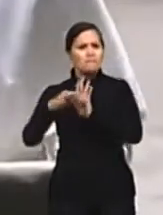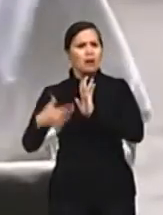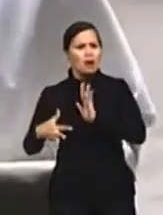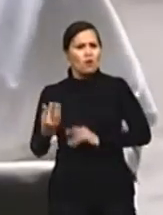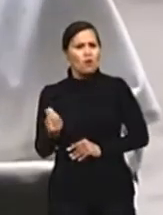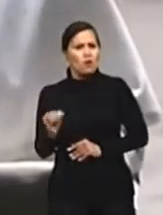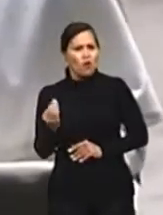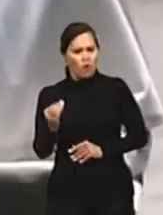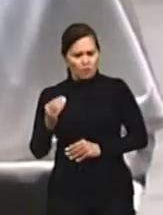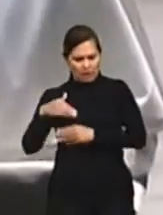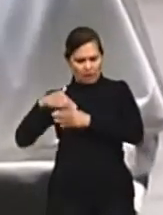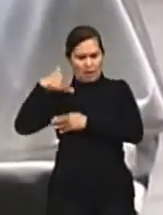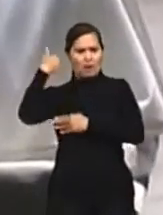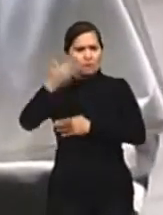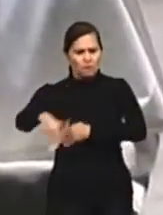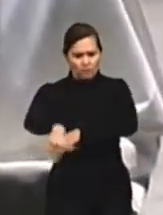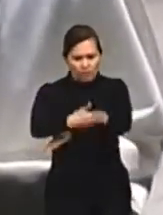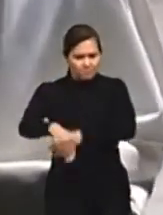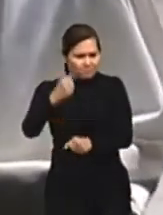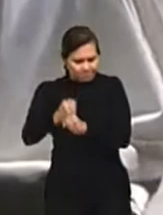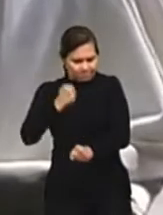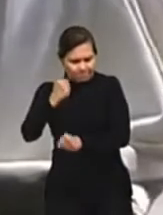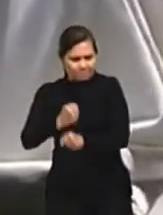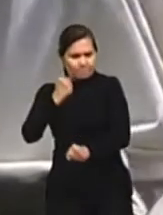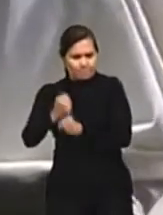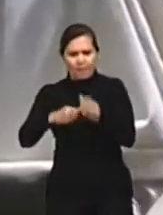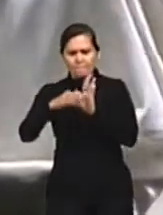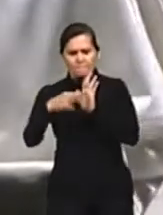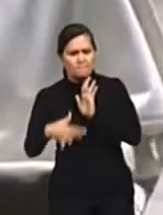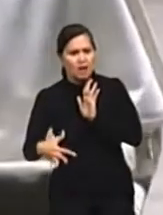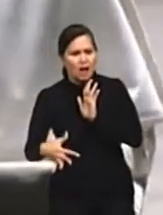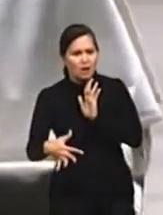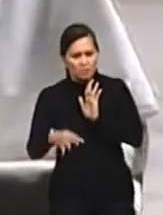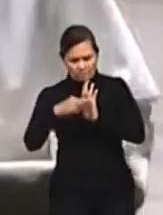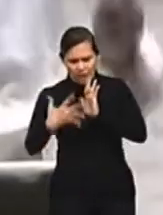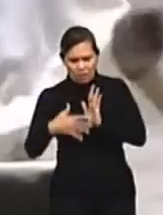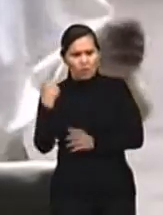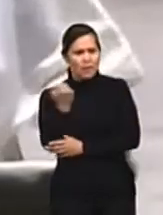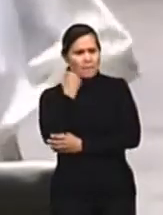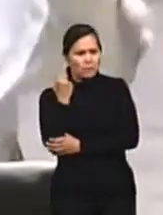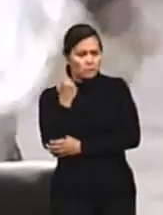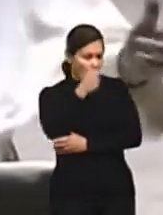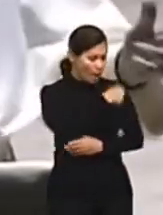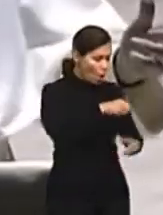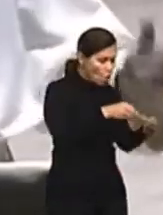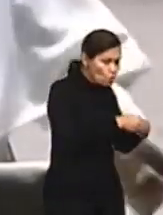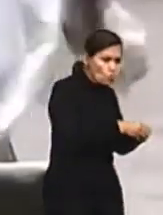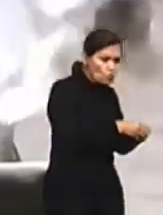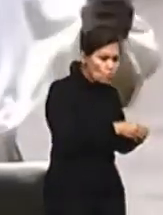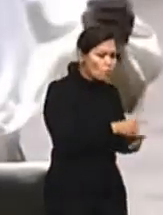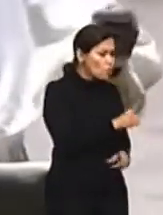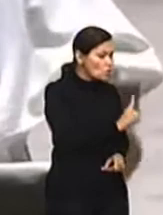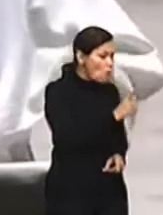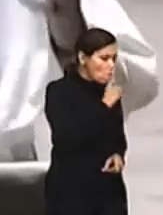tienen que salir a luchar por los valores, a luchar por esos valores. Y los viejos abran la boca, los